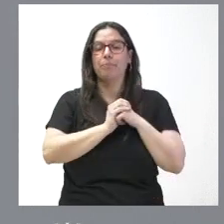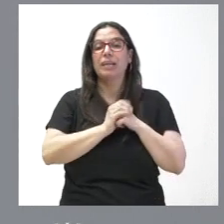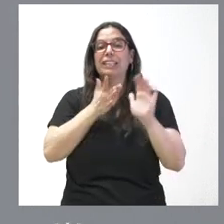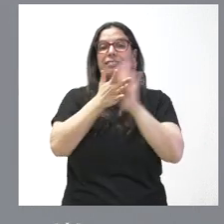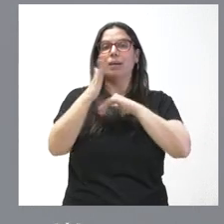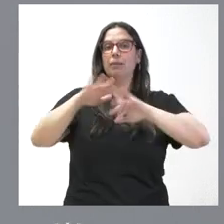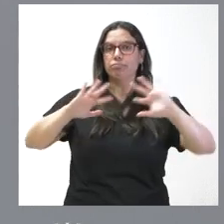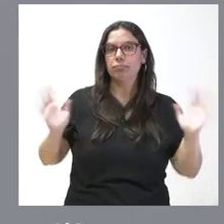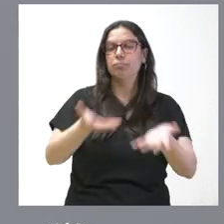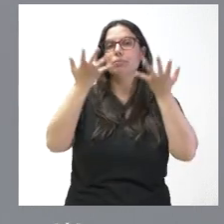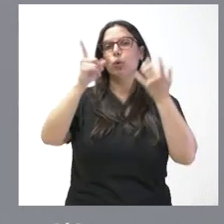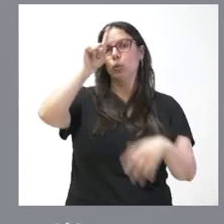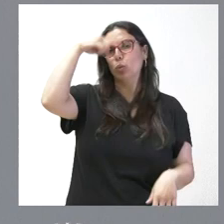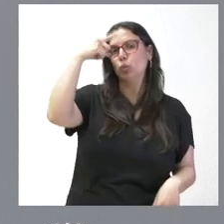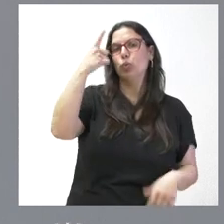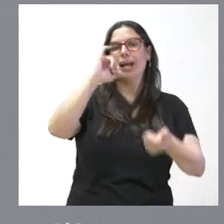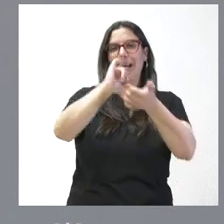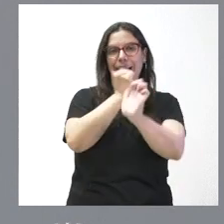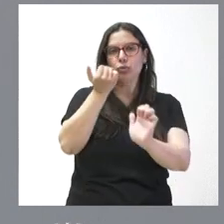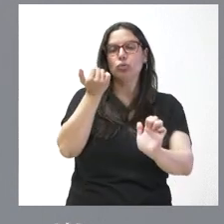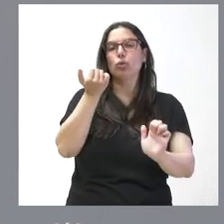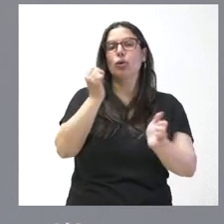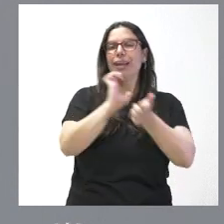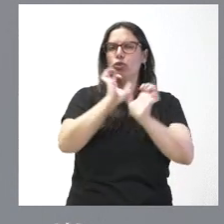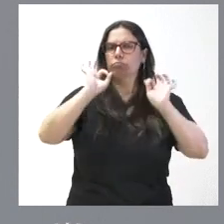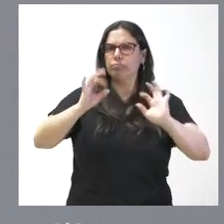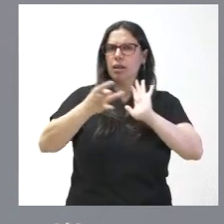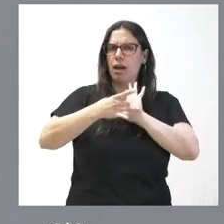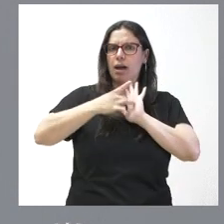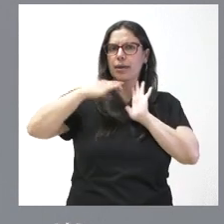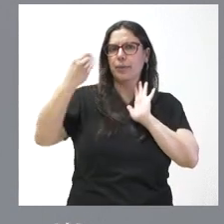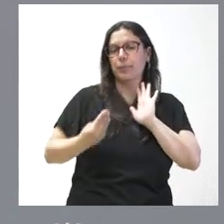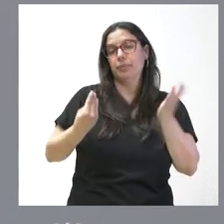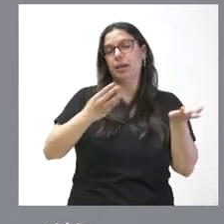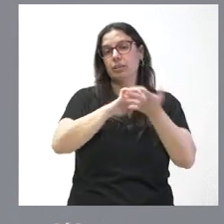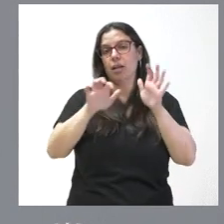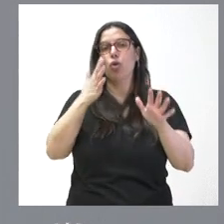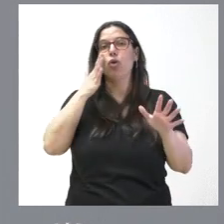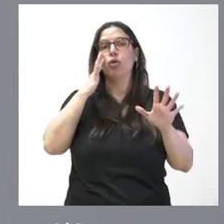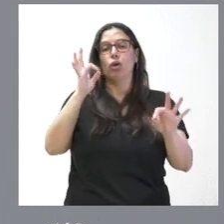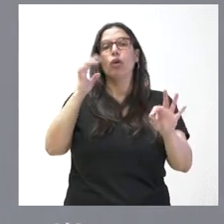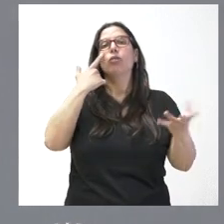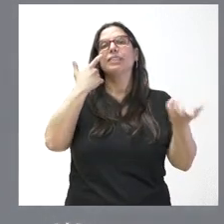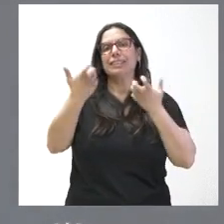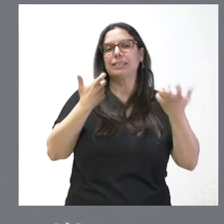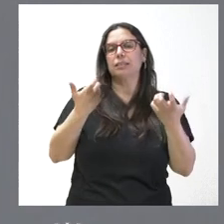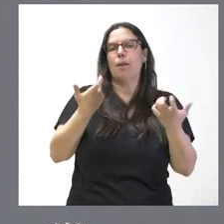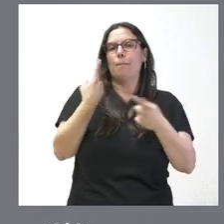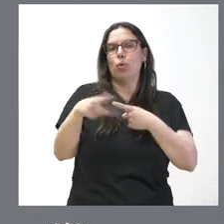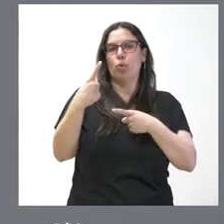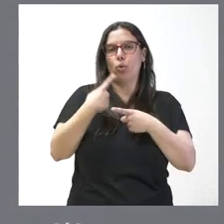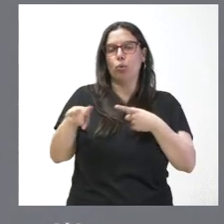de fomentar la cultura del queso, los quesos de calidad y Castilla y León, lógicamente, destacar en un producto